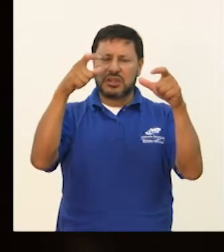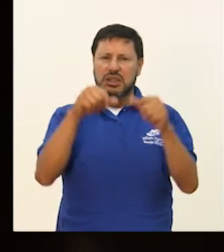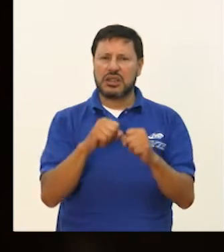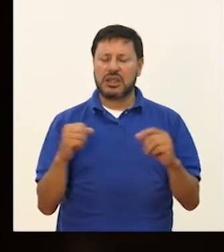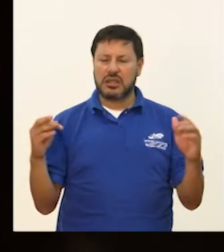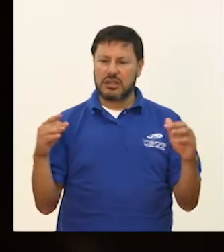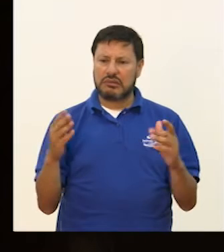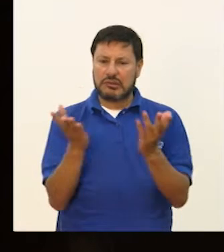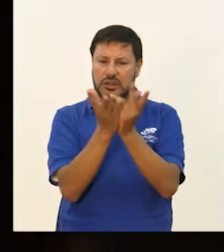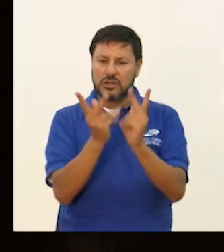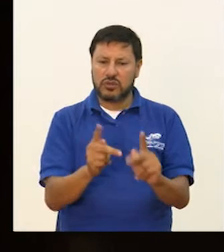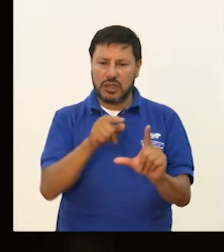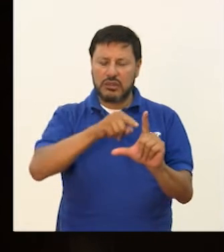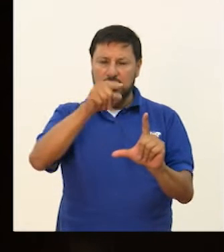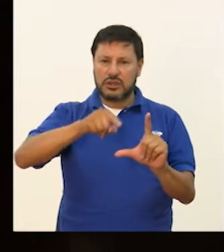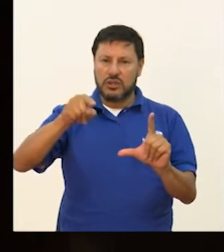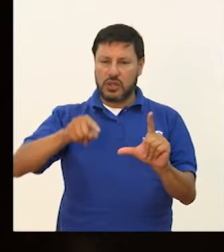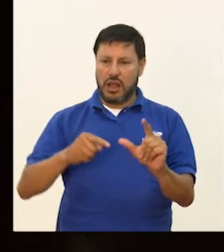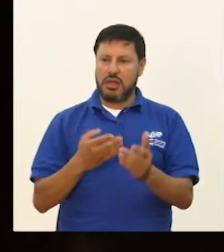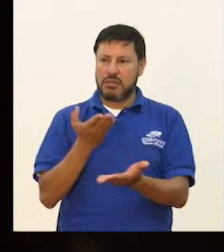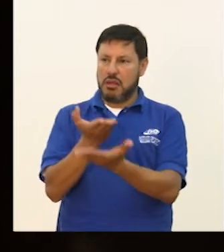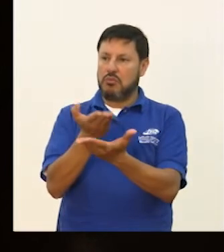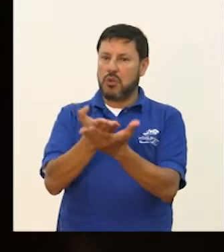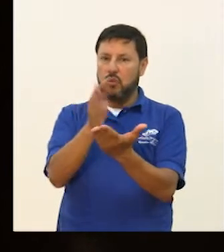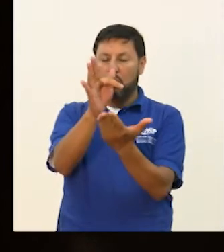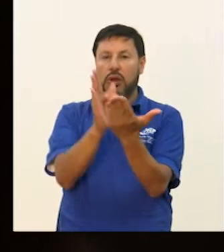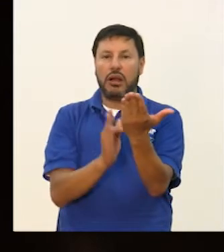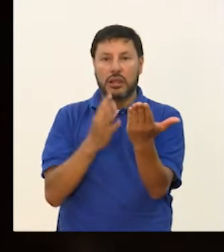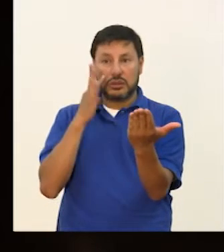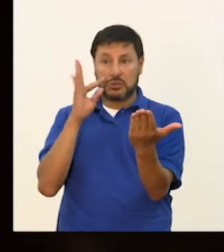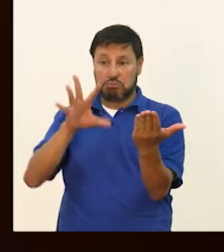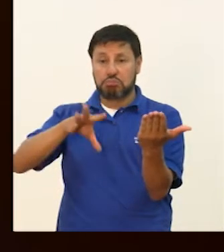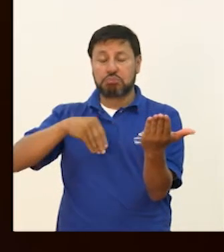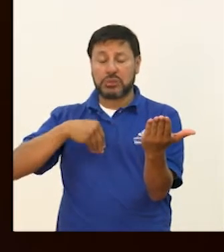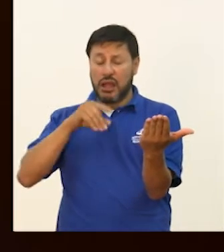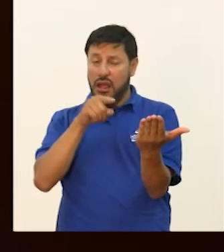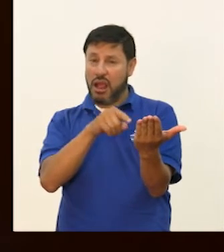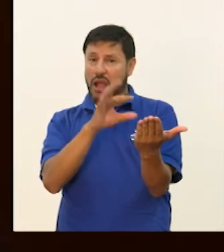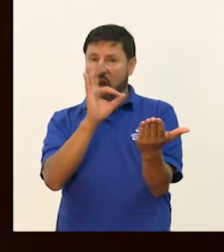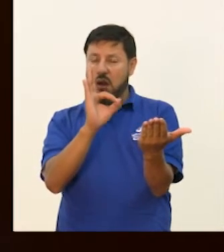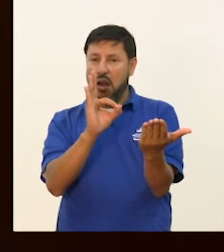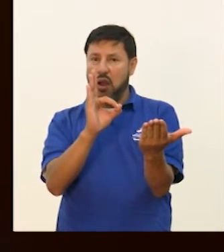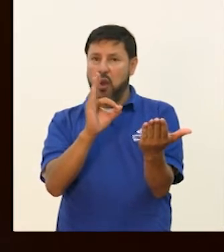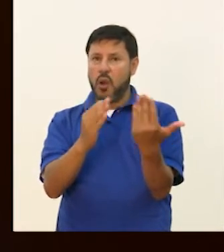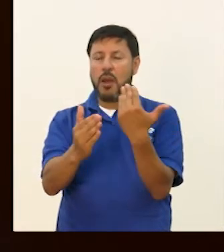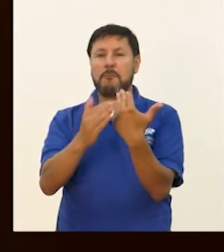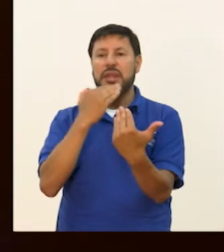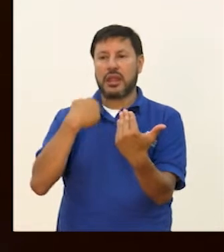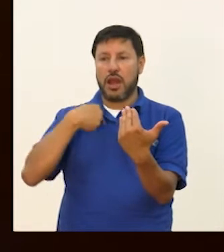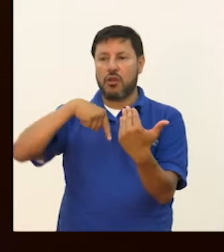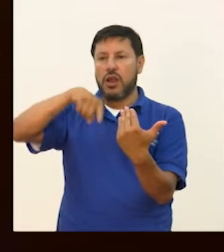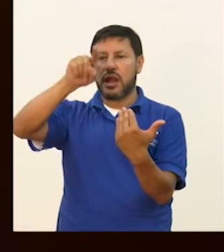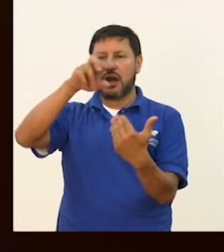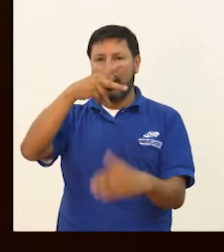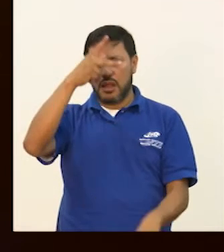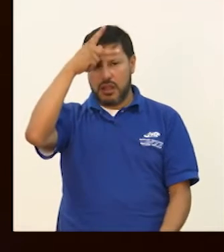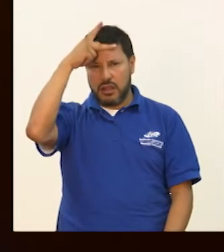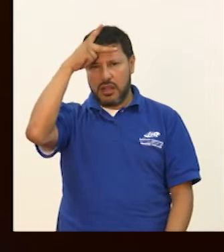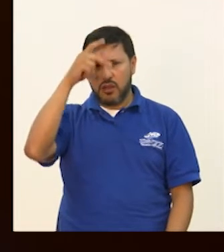de investigación en Chile y que el tema era cáncer, entonces a mí me interesó mucho y yo acepté. Fue un intercambio para prácticas, o sea